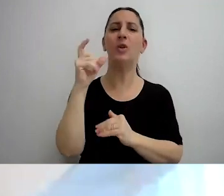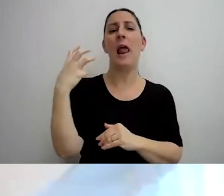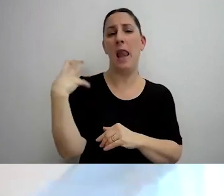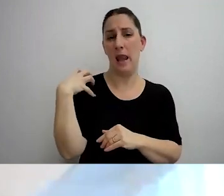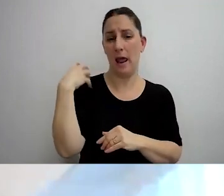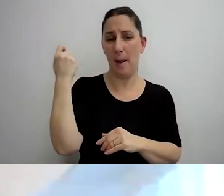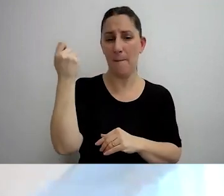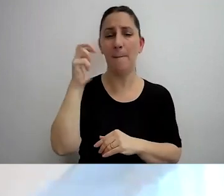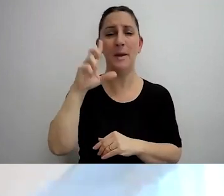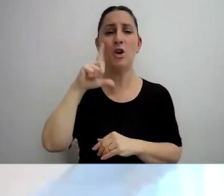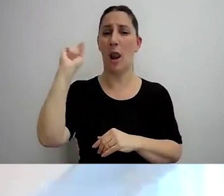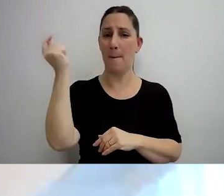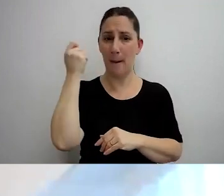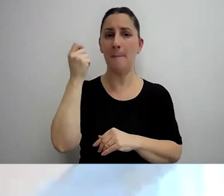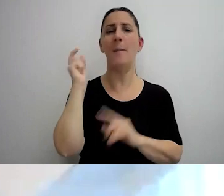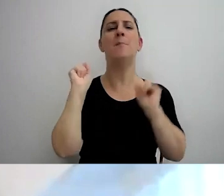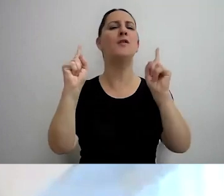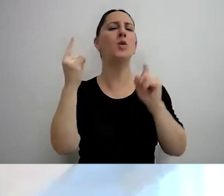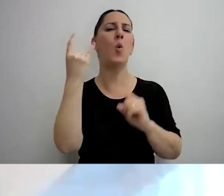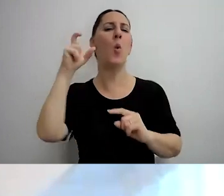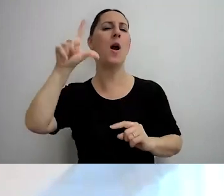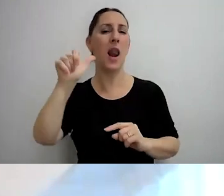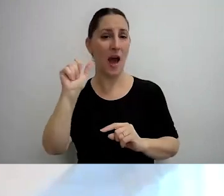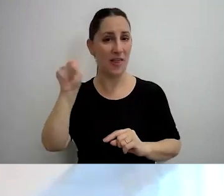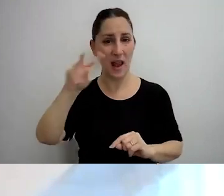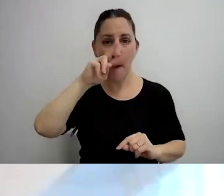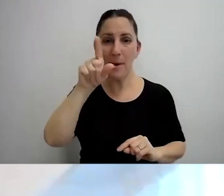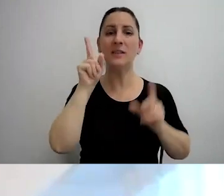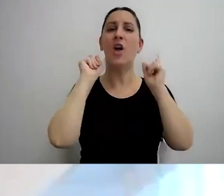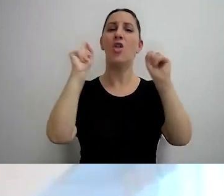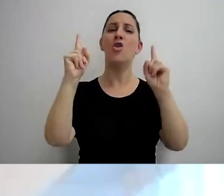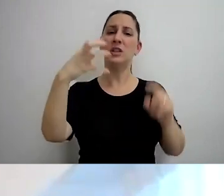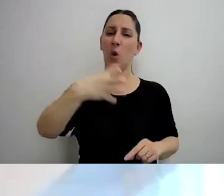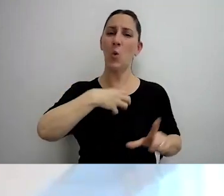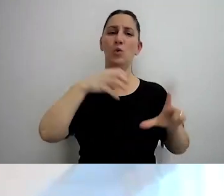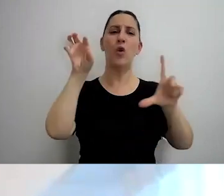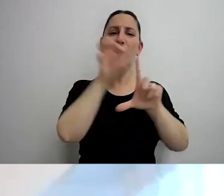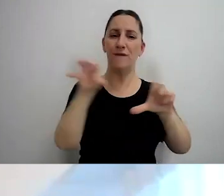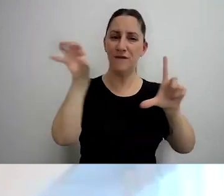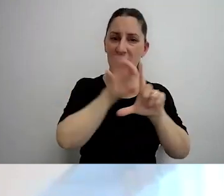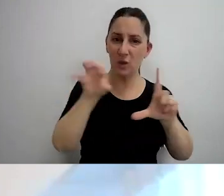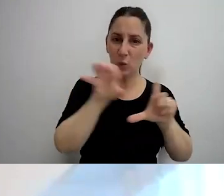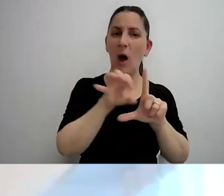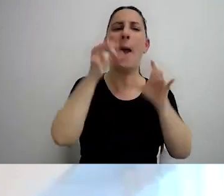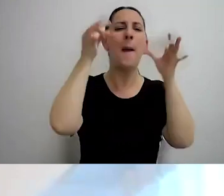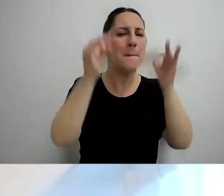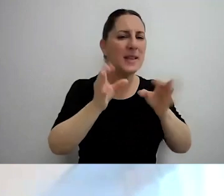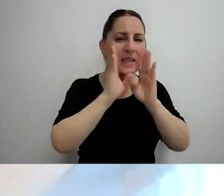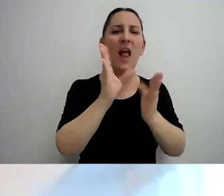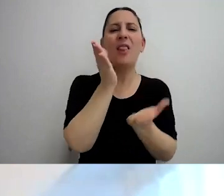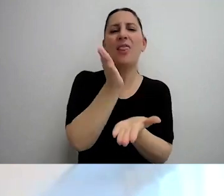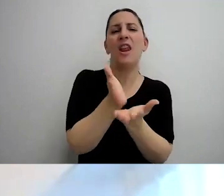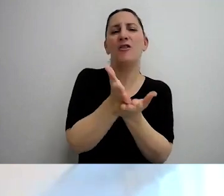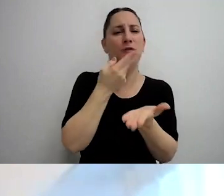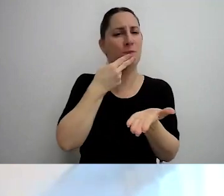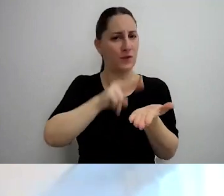Pampa, profesora en la Universidad Católica de La Plata, es docente de cursos virtuales dictados en editoriales especializadas en derecho tributario,